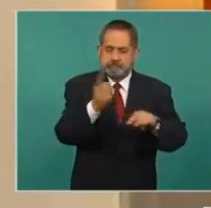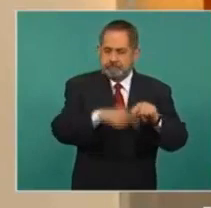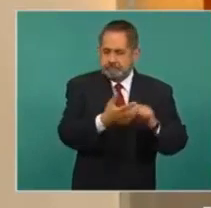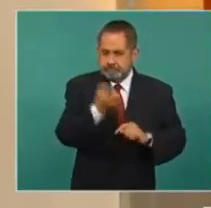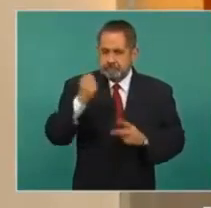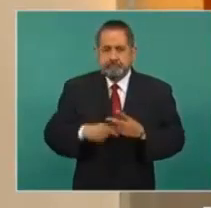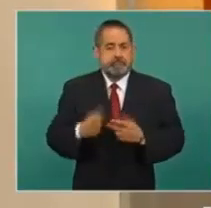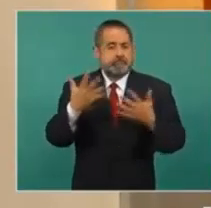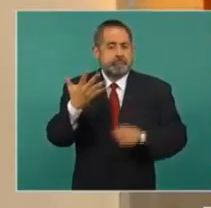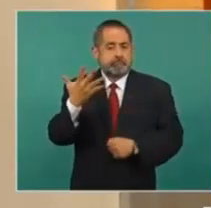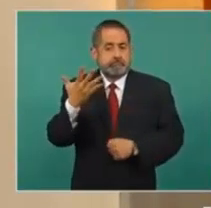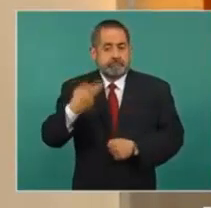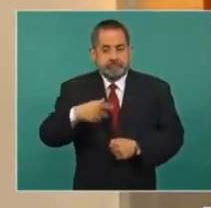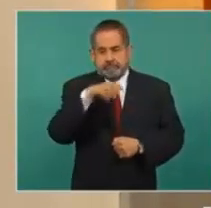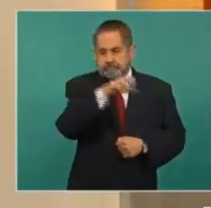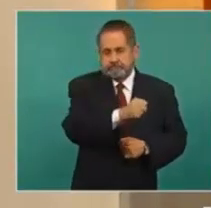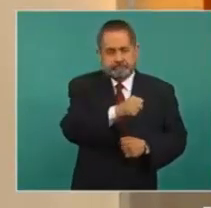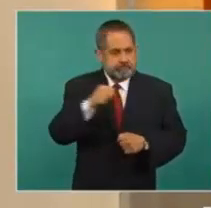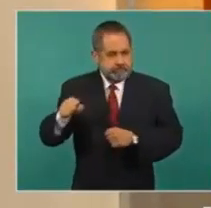detenidos y 6 predios.